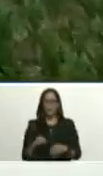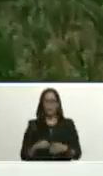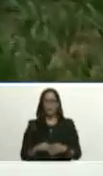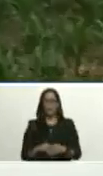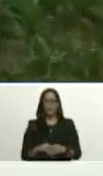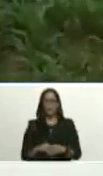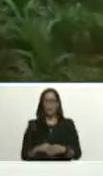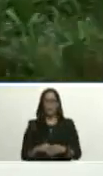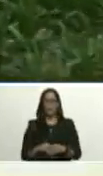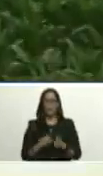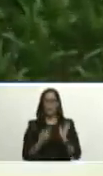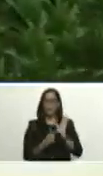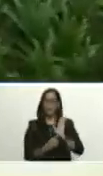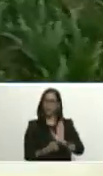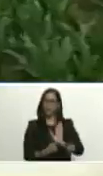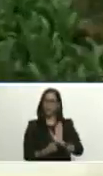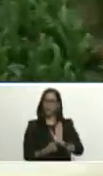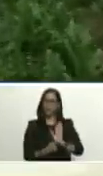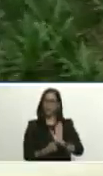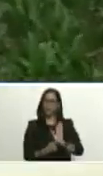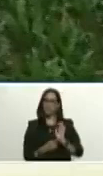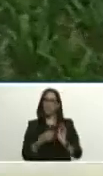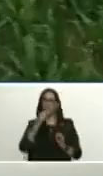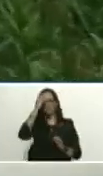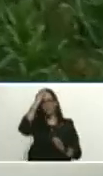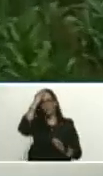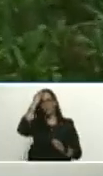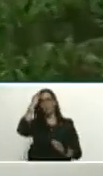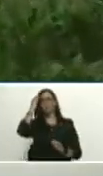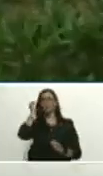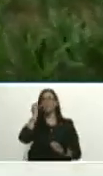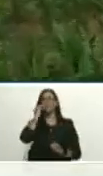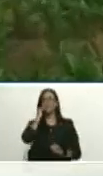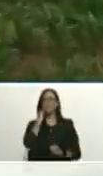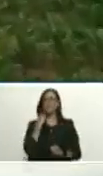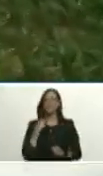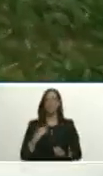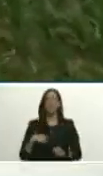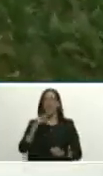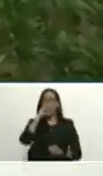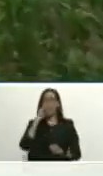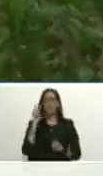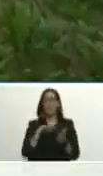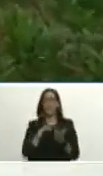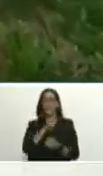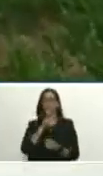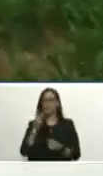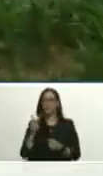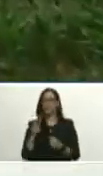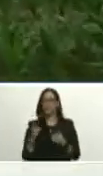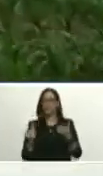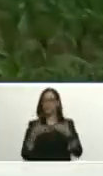aquí está en el año 2022 datos al cierre del 2022